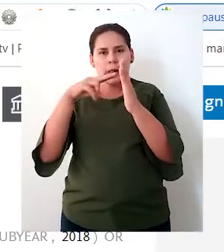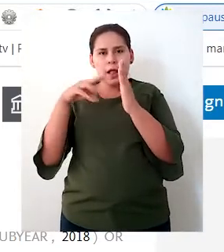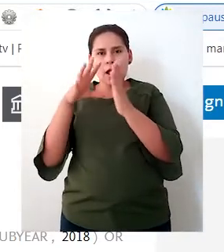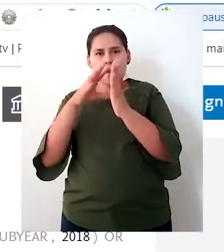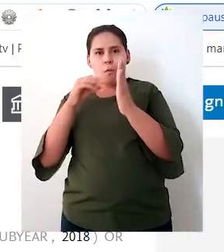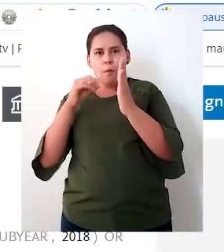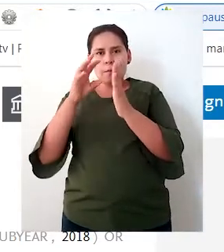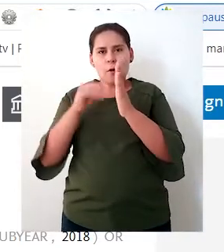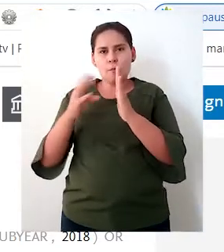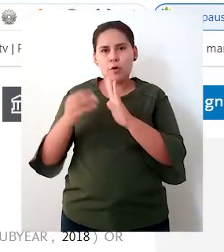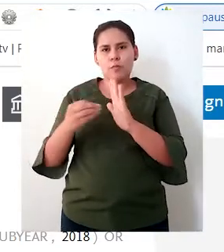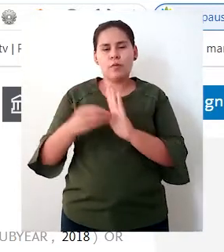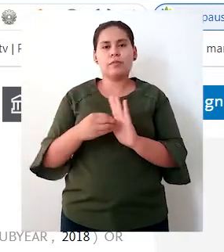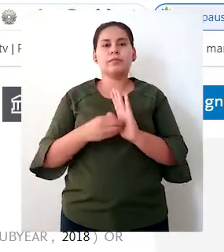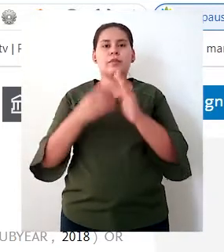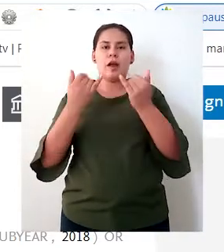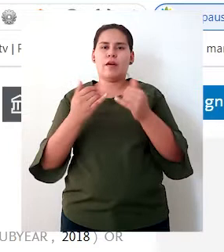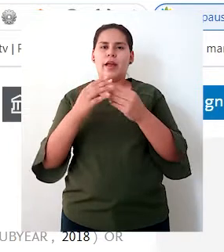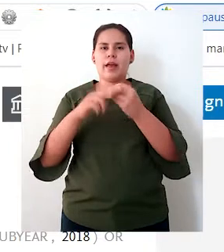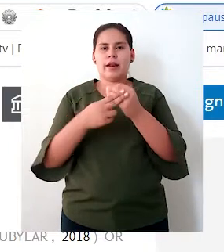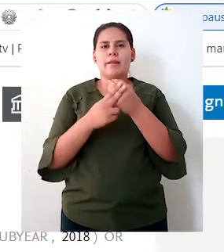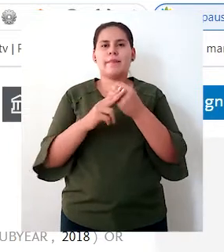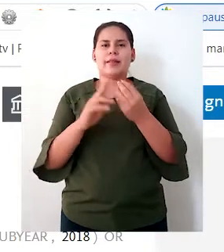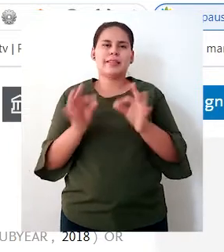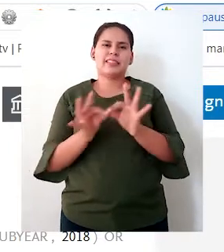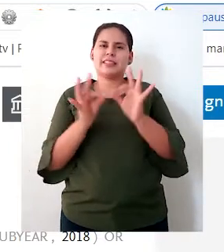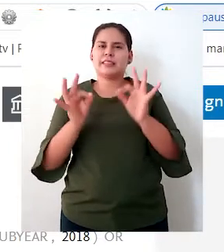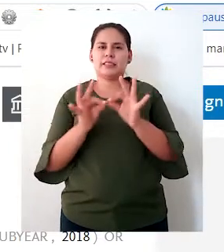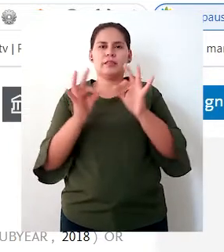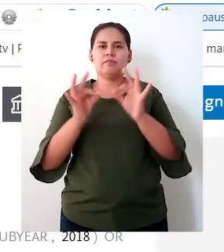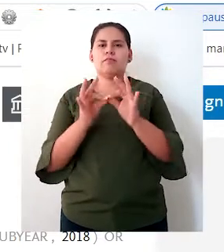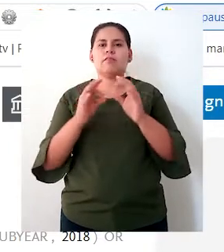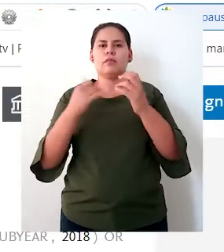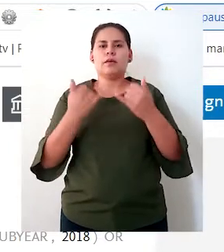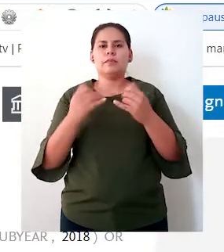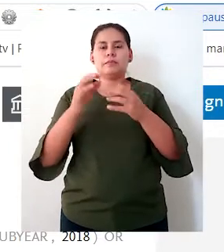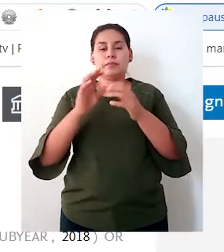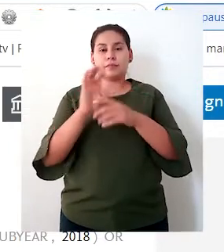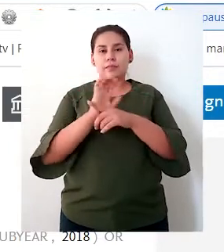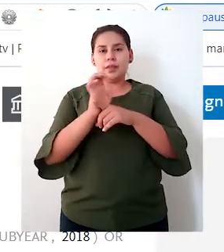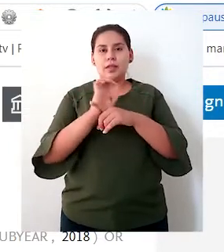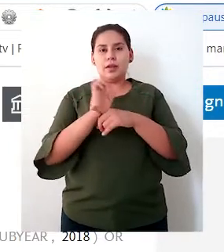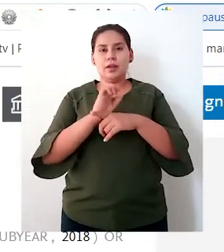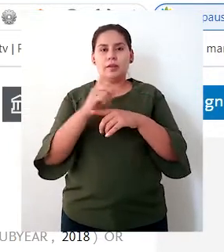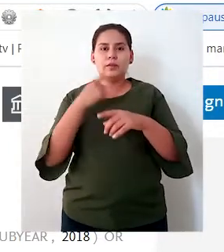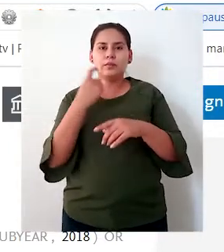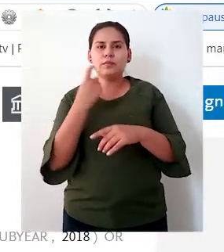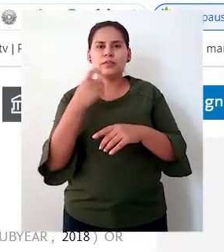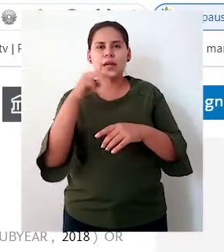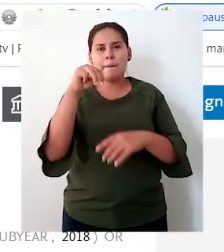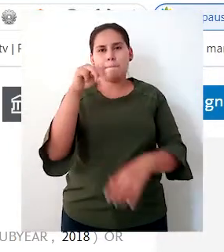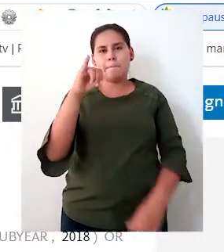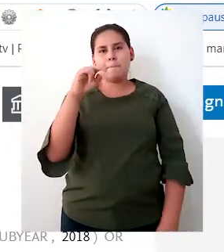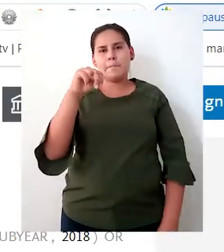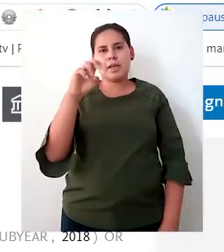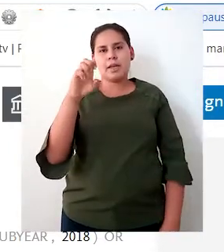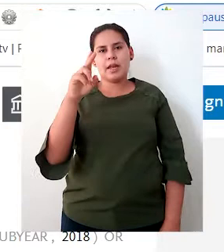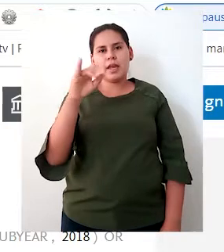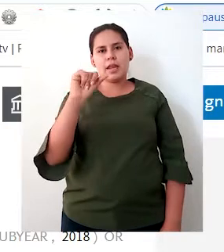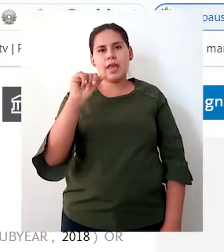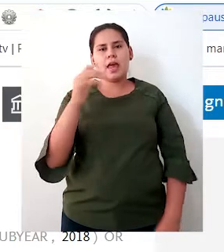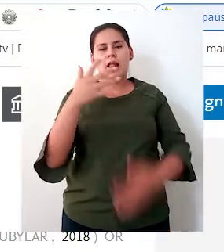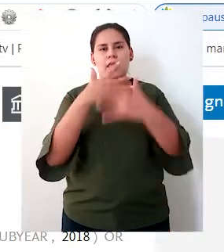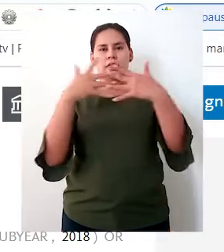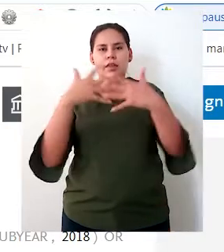Vamos a ver una herramienta, hacerlo supremamente sencillo, pero los ejercicios de minería de texto lo podemos hacer también por medio